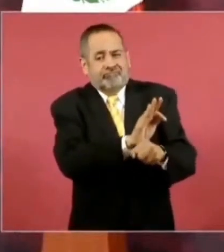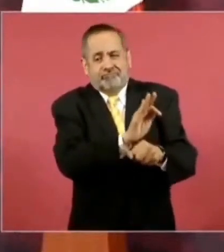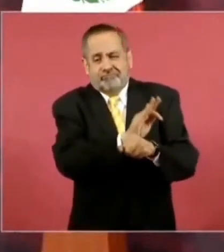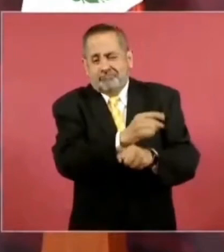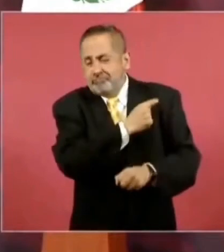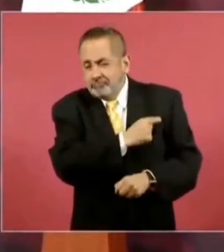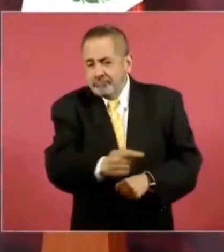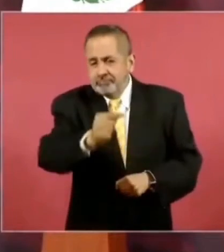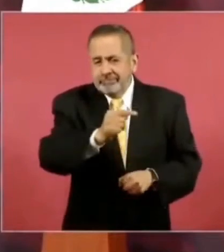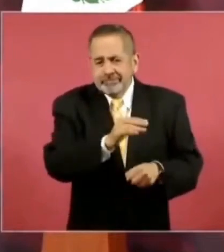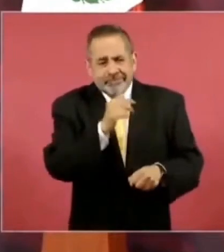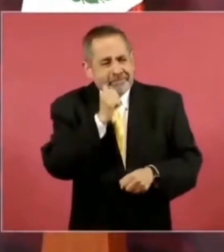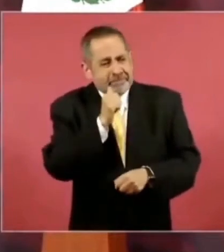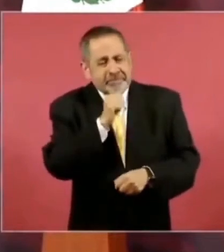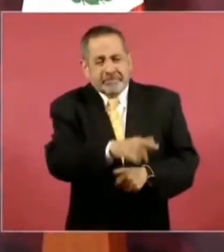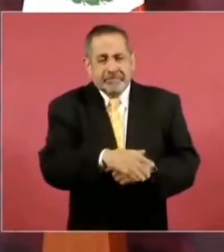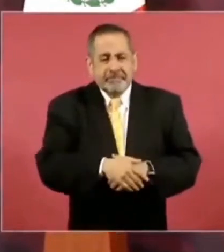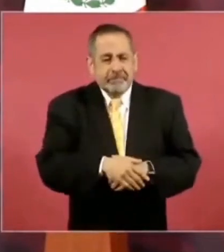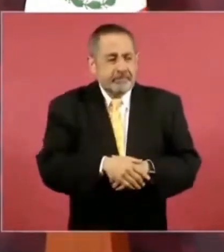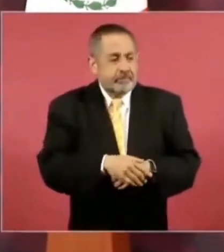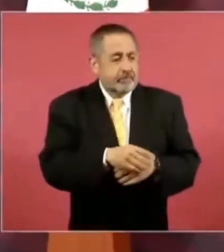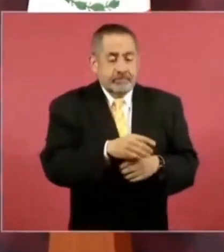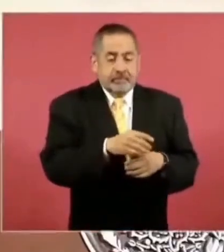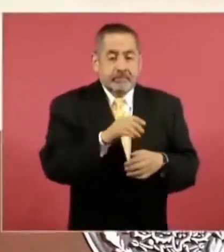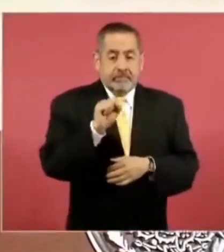Están al servicio de una minoría.